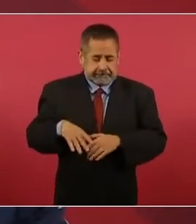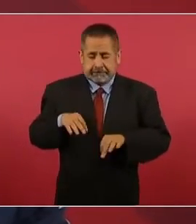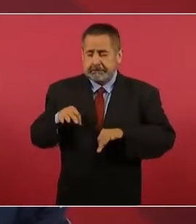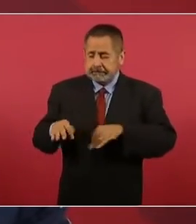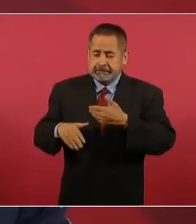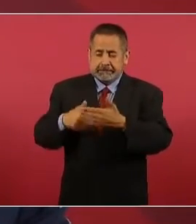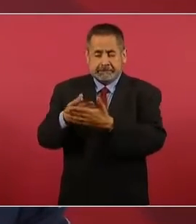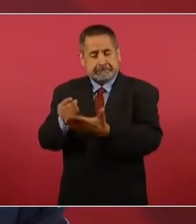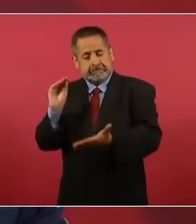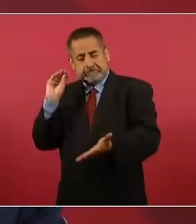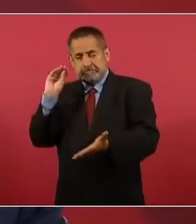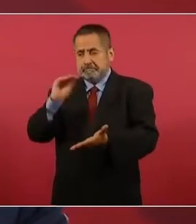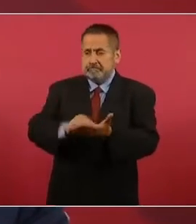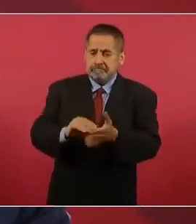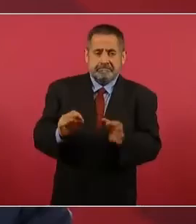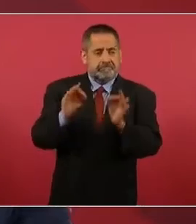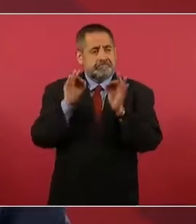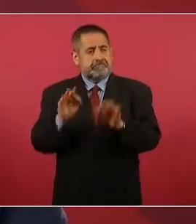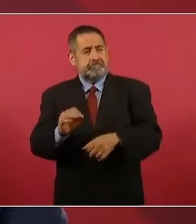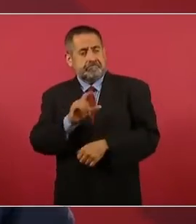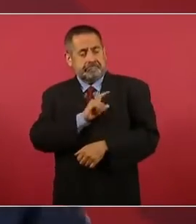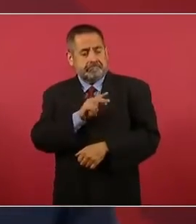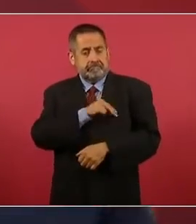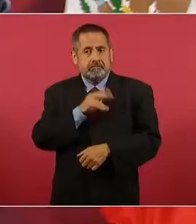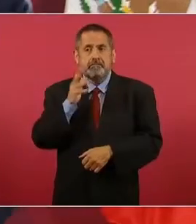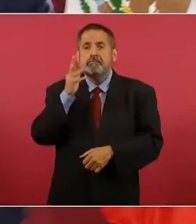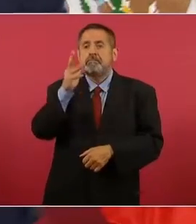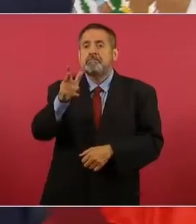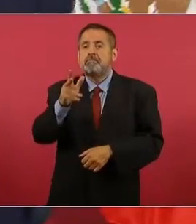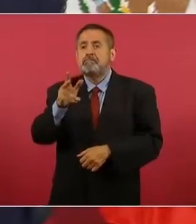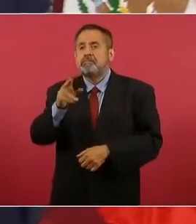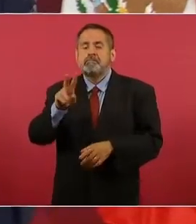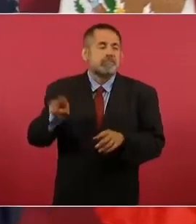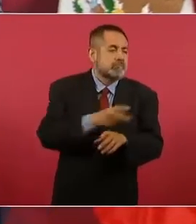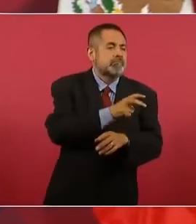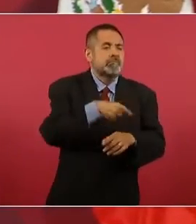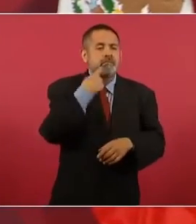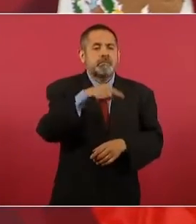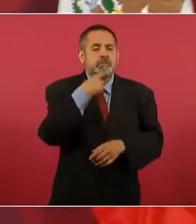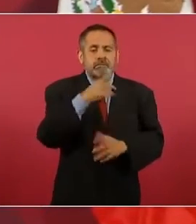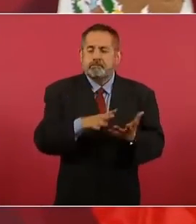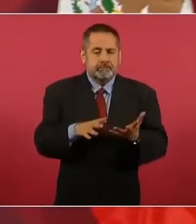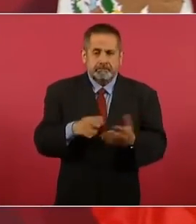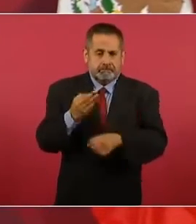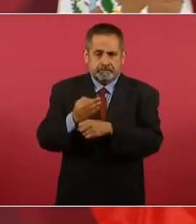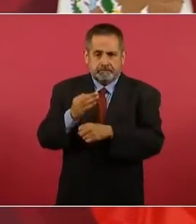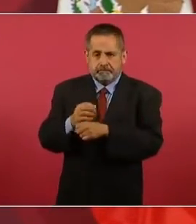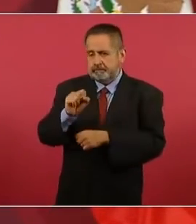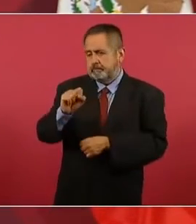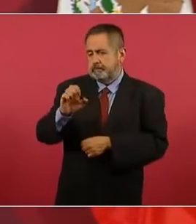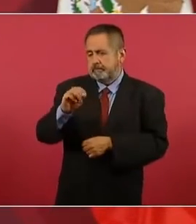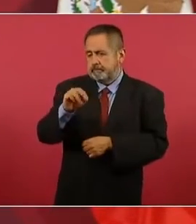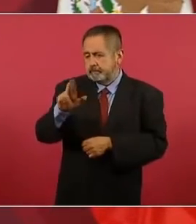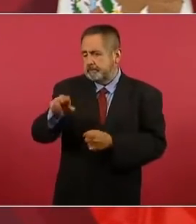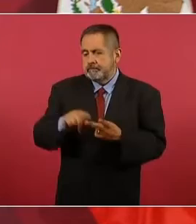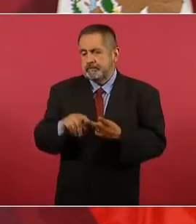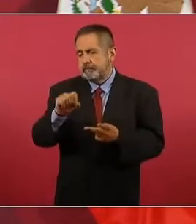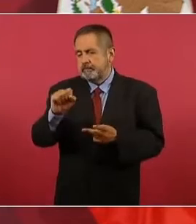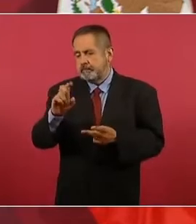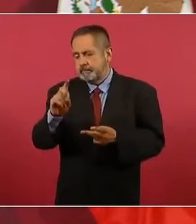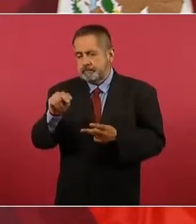de la Secretaría de la Defensa, de la Secretaría de Marina para